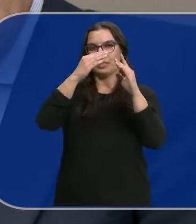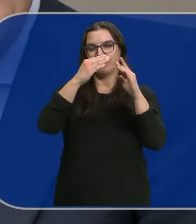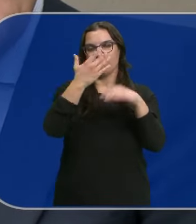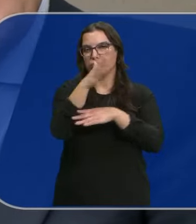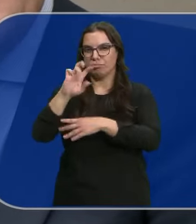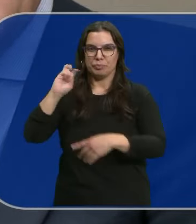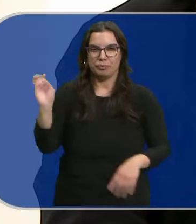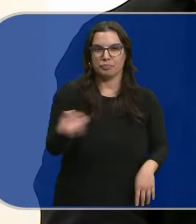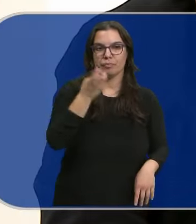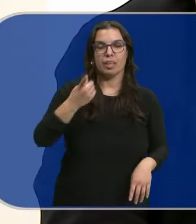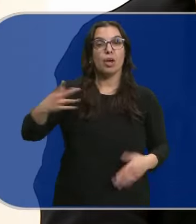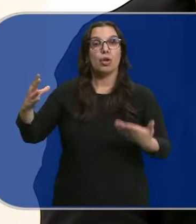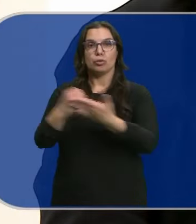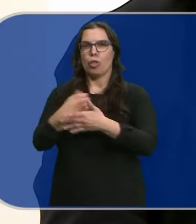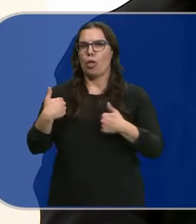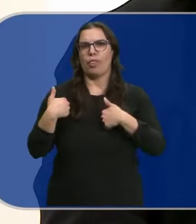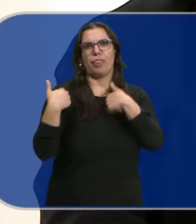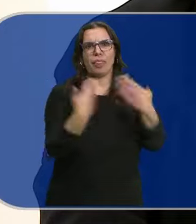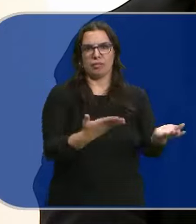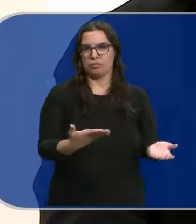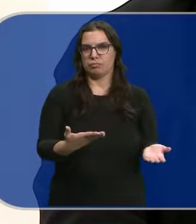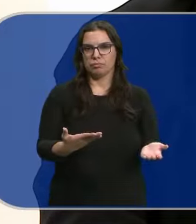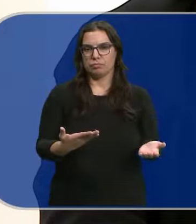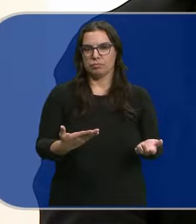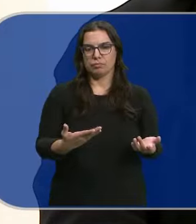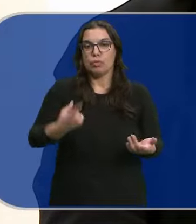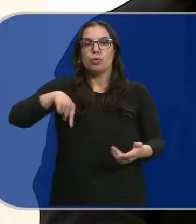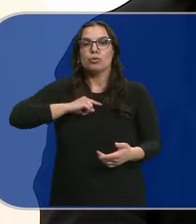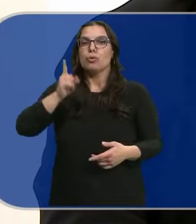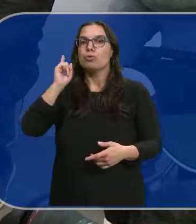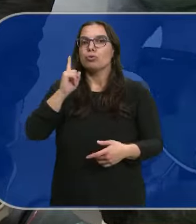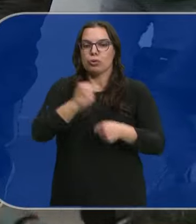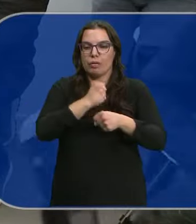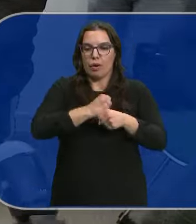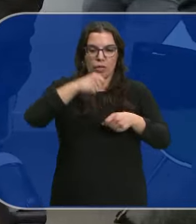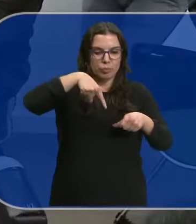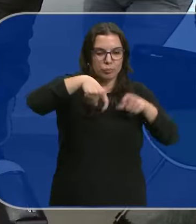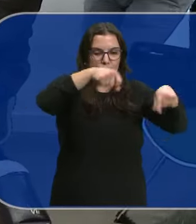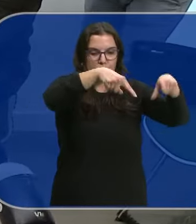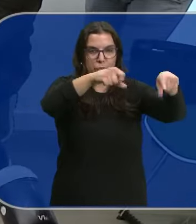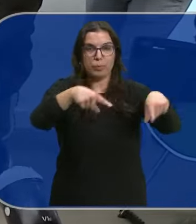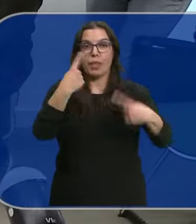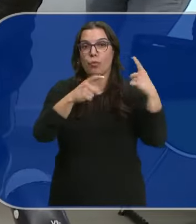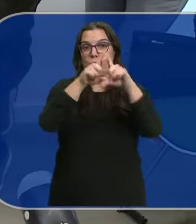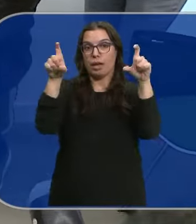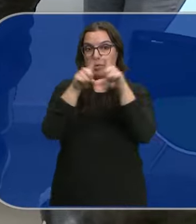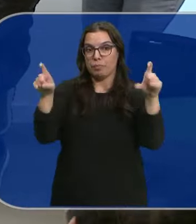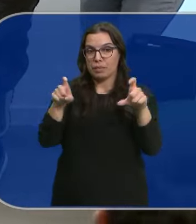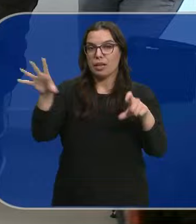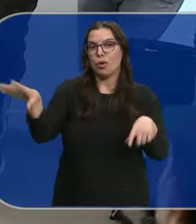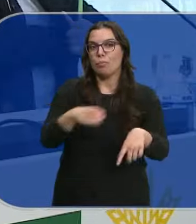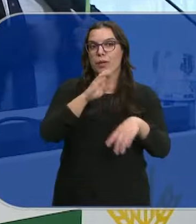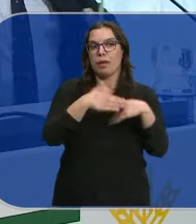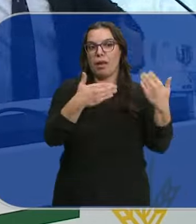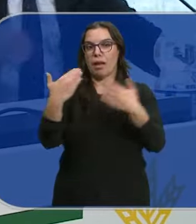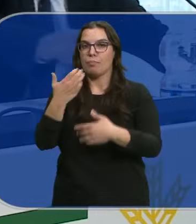Se lo cedemos Todo al pueblo Nosotros lo que hacemos Es la labor De replantación Ya hay empresas Que las comprarán Para sus empleados